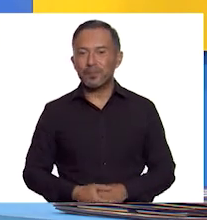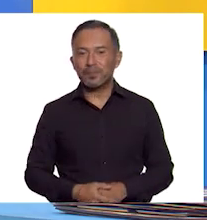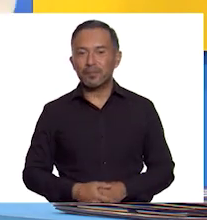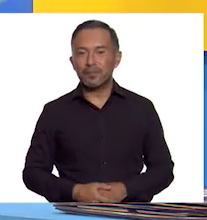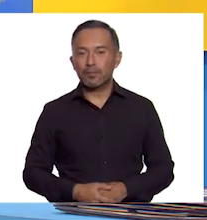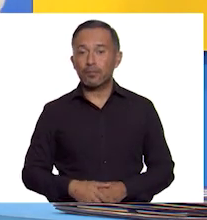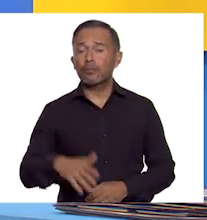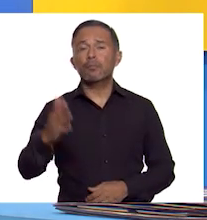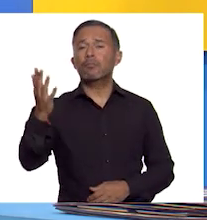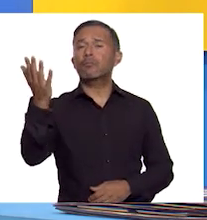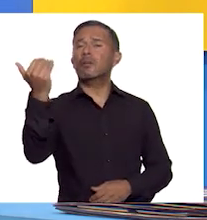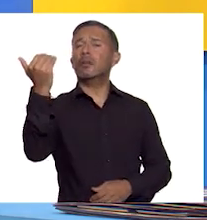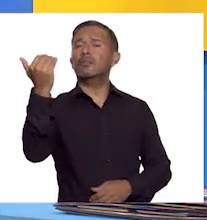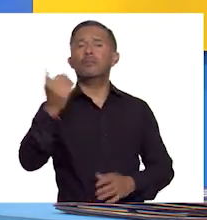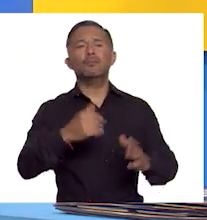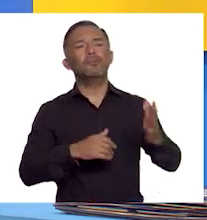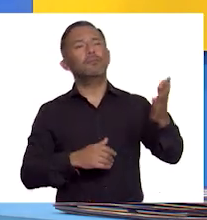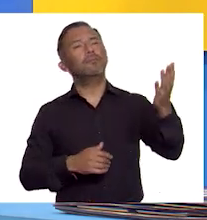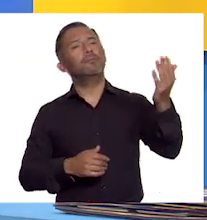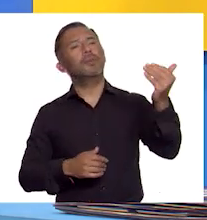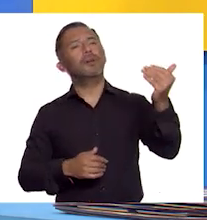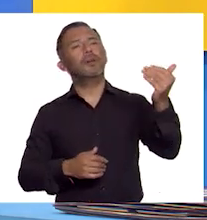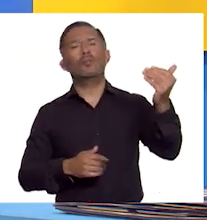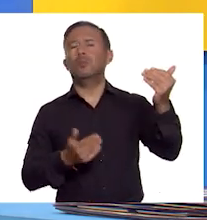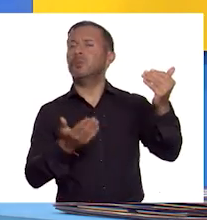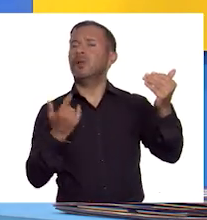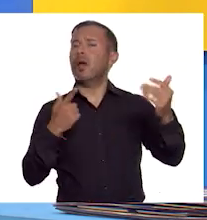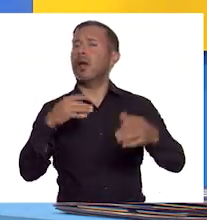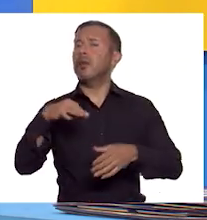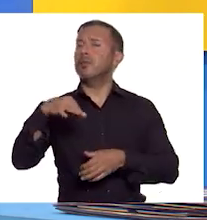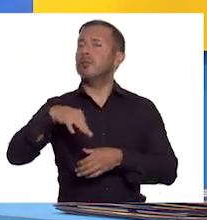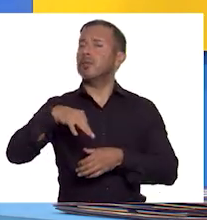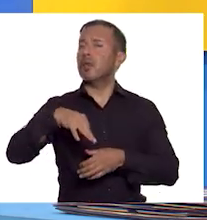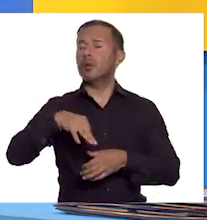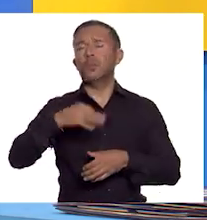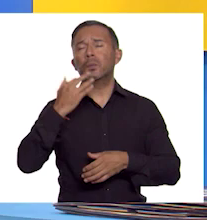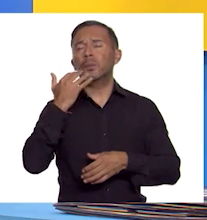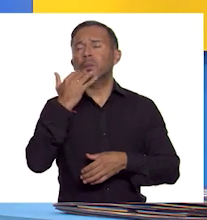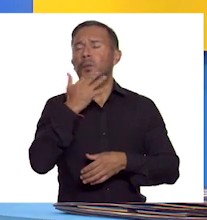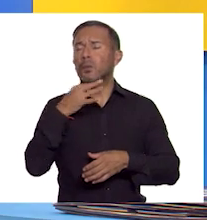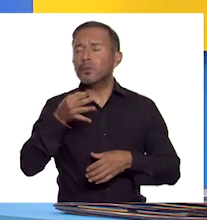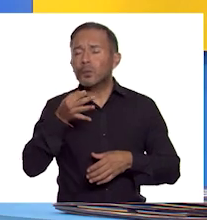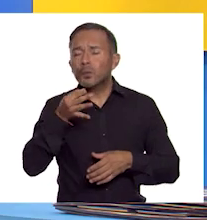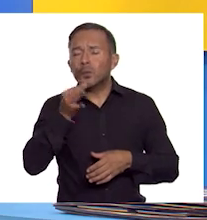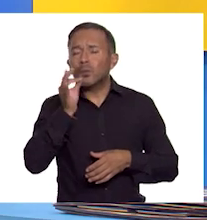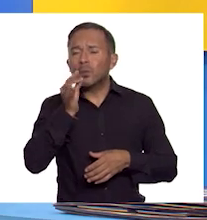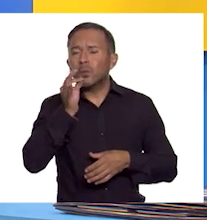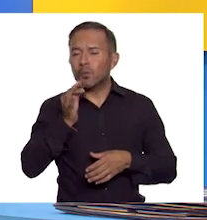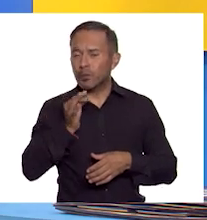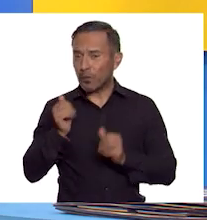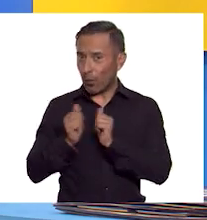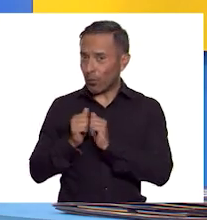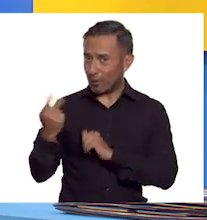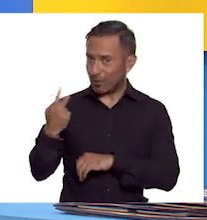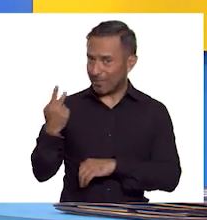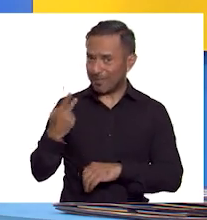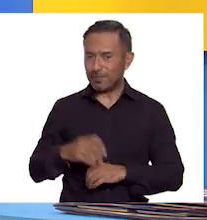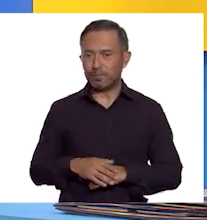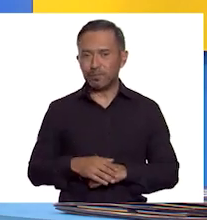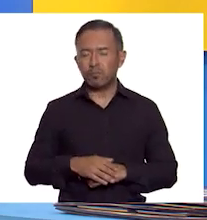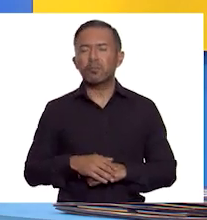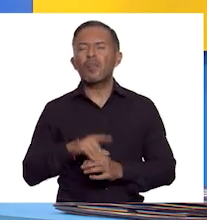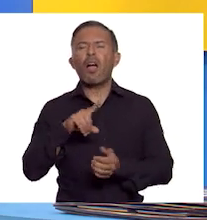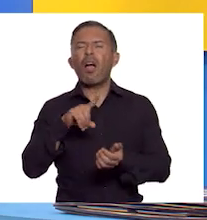¡Vengan, vengan a tomar un delicioso té! ¡Té con nosotras! Mientras hablamos un poco